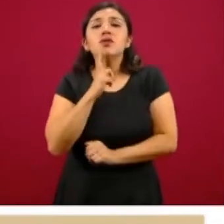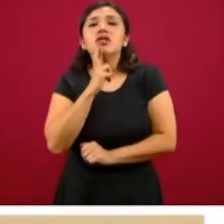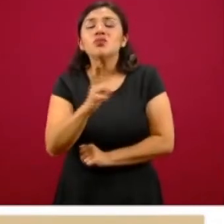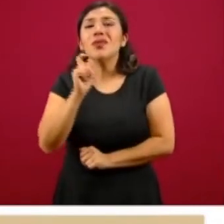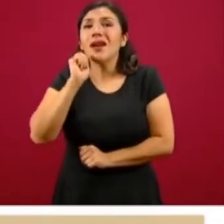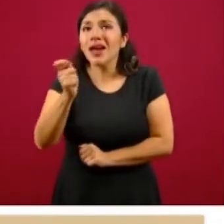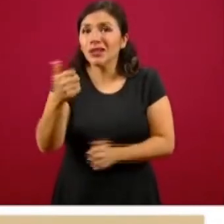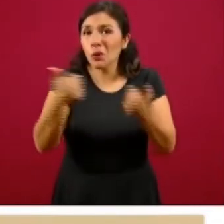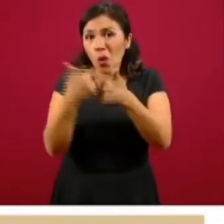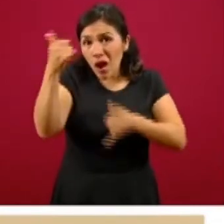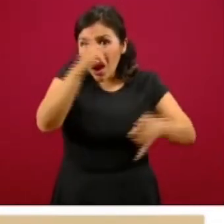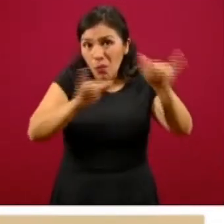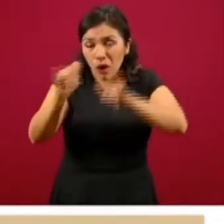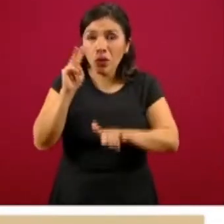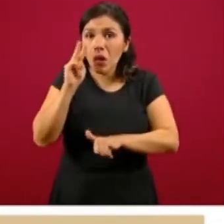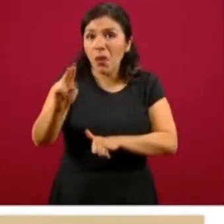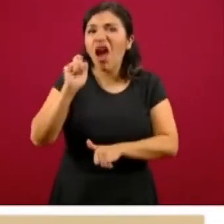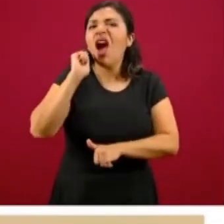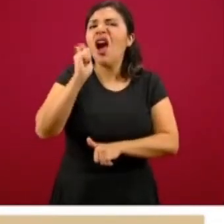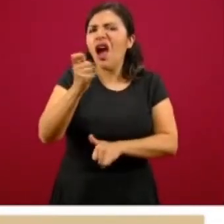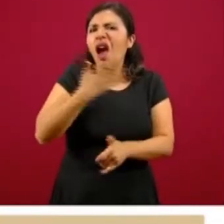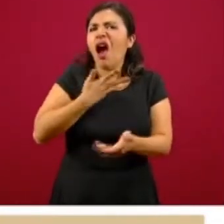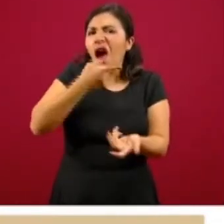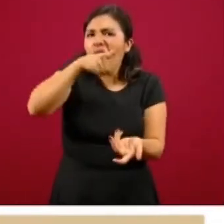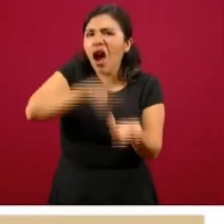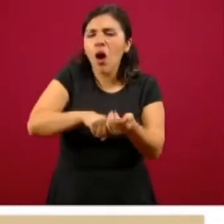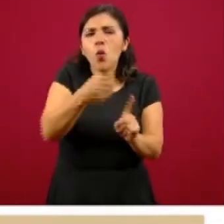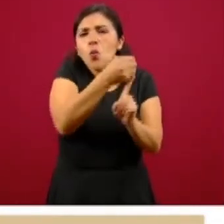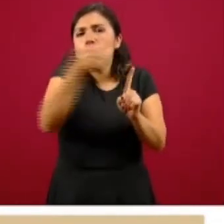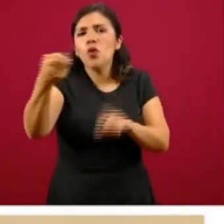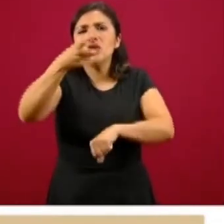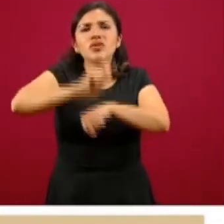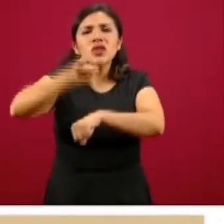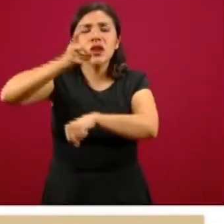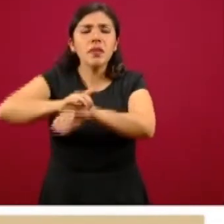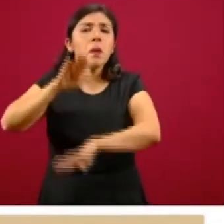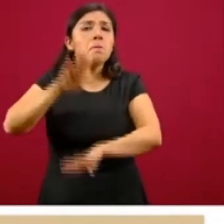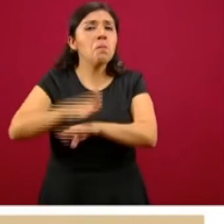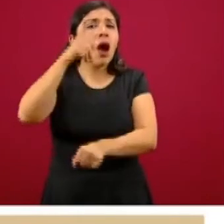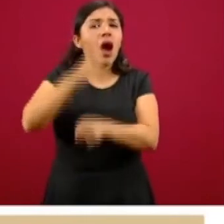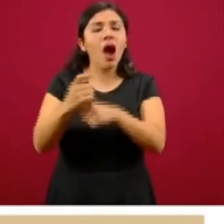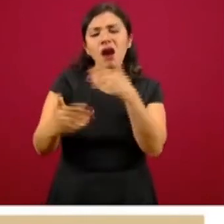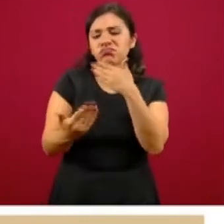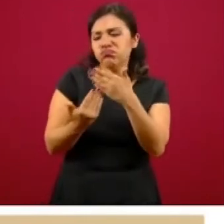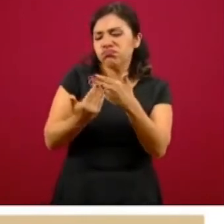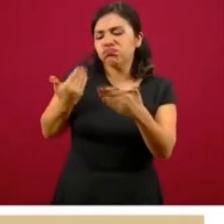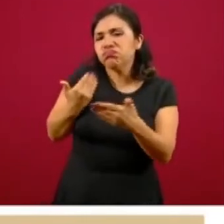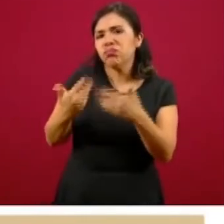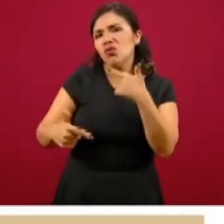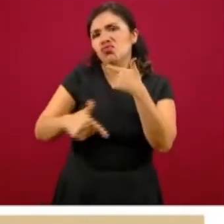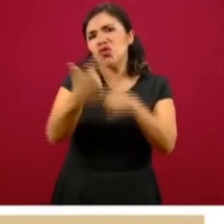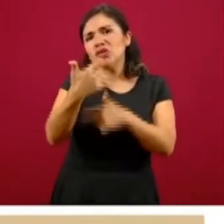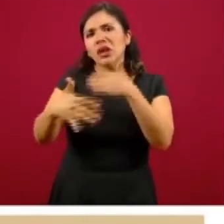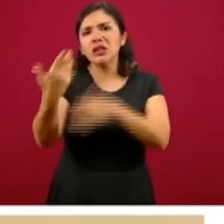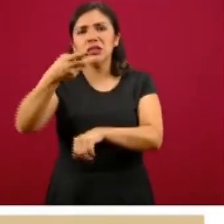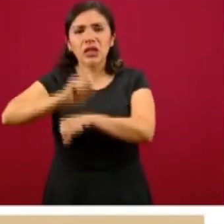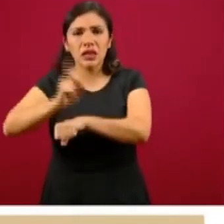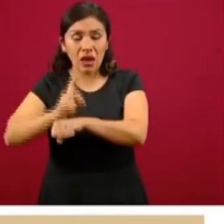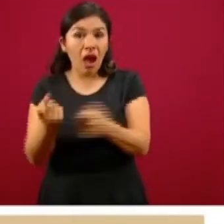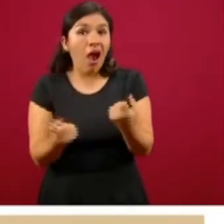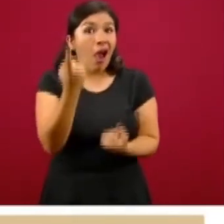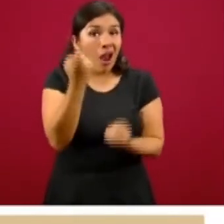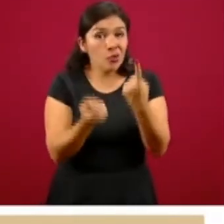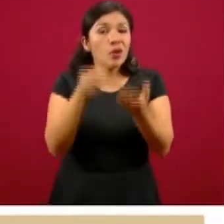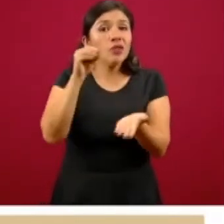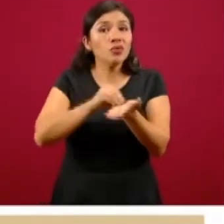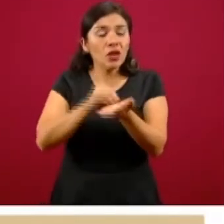laboratorio y cómo estas se encuentran distribuidas la gran mayoría en los últimos 12, 15 días y algunas todavía